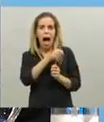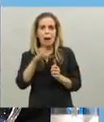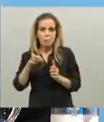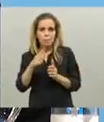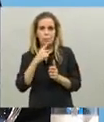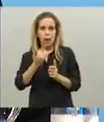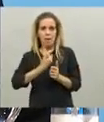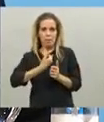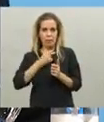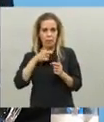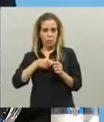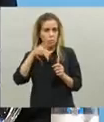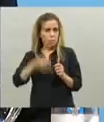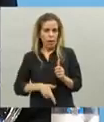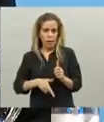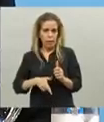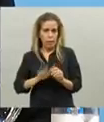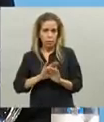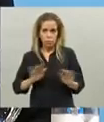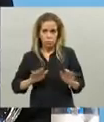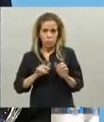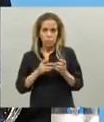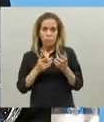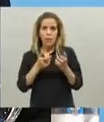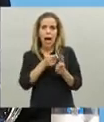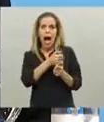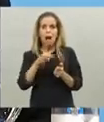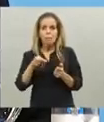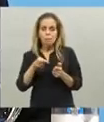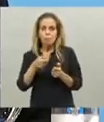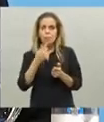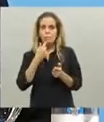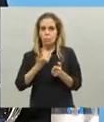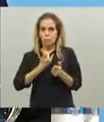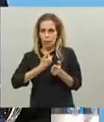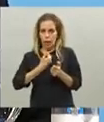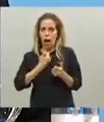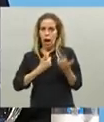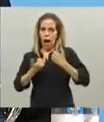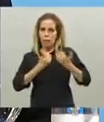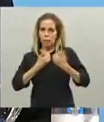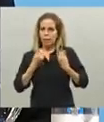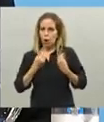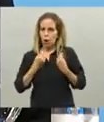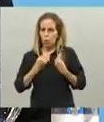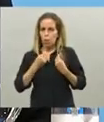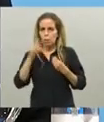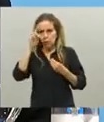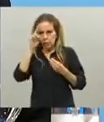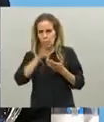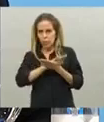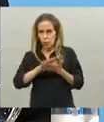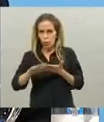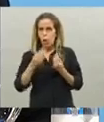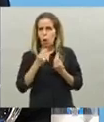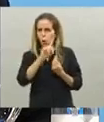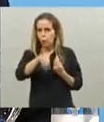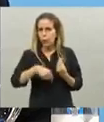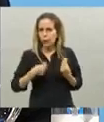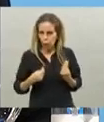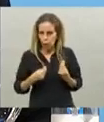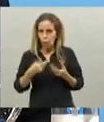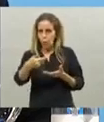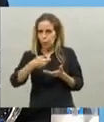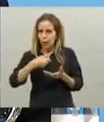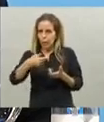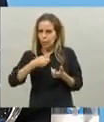a informar el sistema les va a informar cómo tienen que sacar el nuevo permiso el sistema les va a requerir